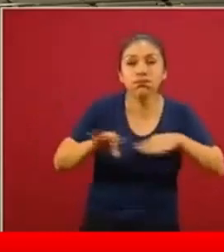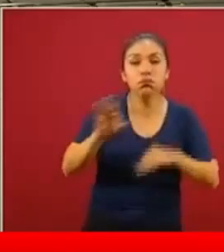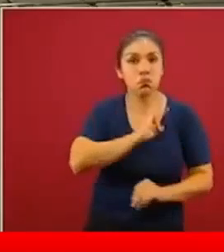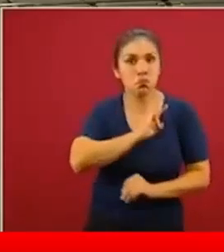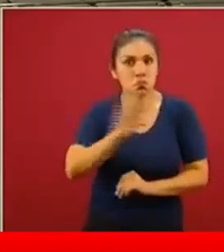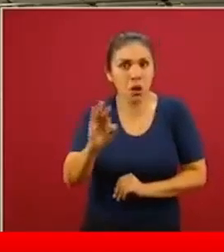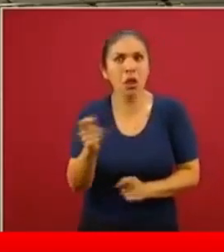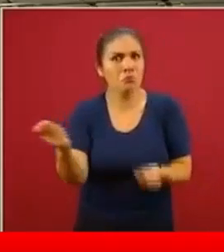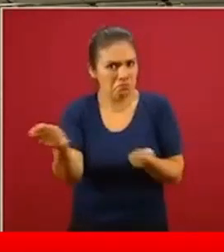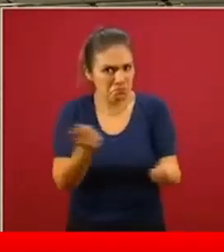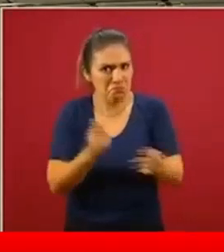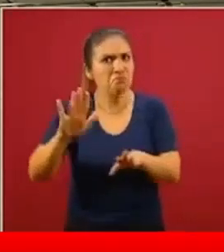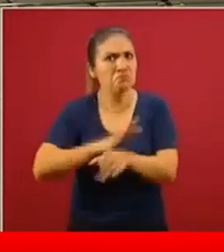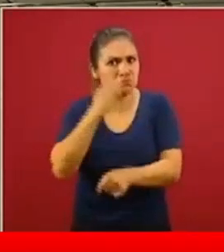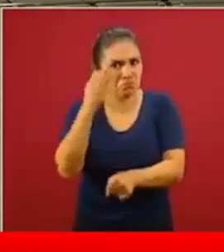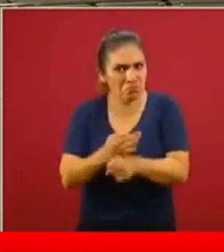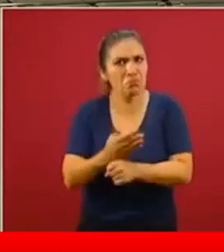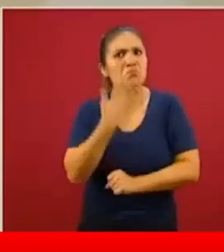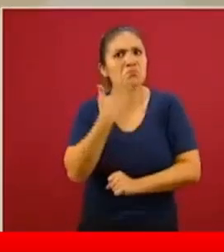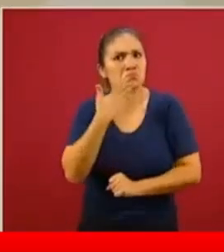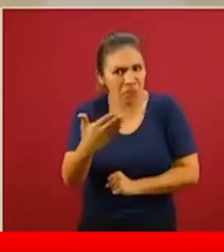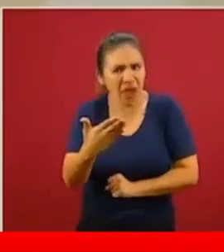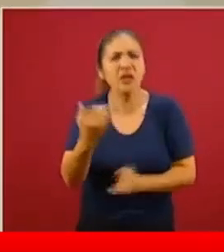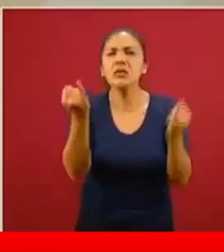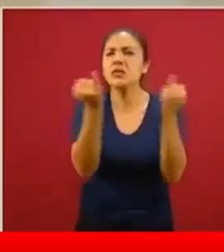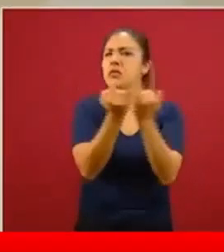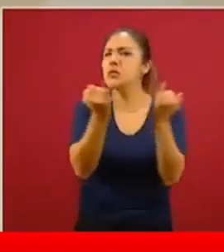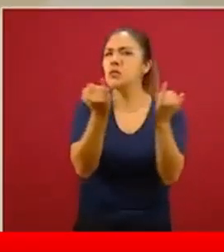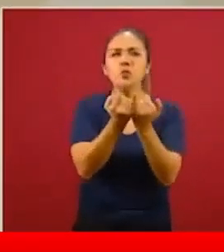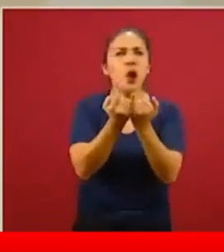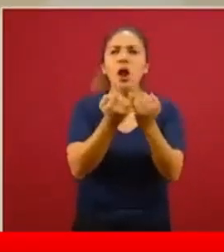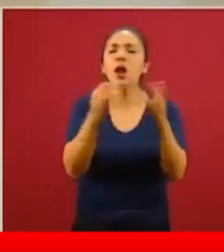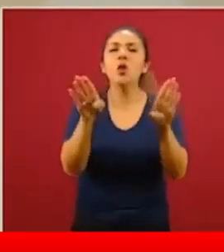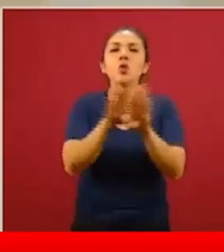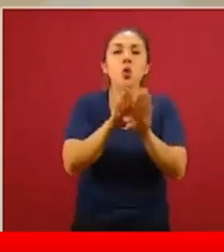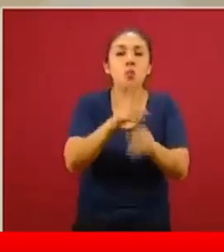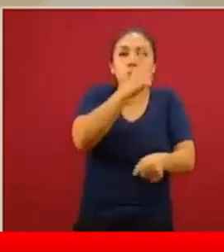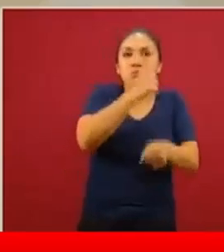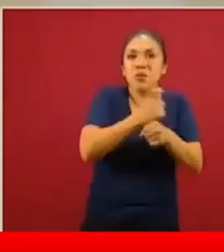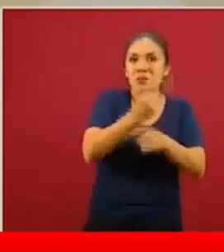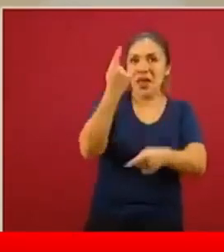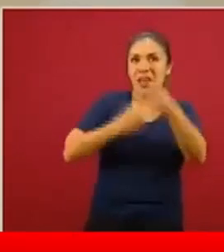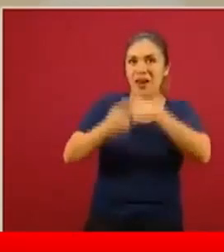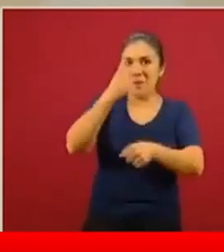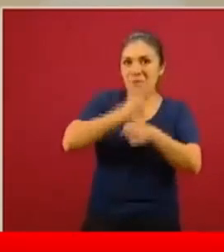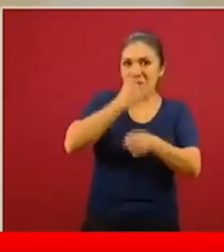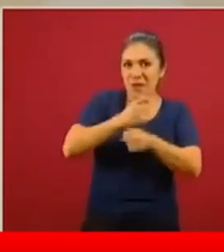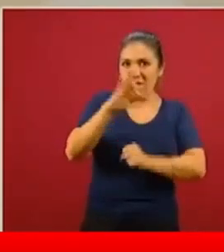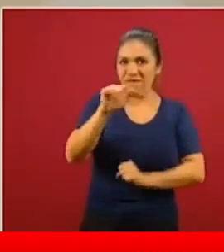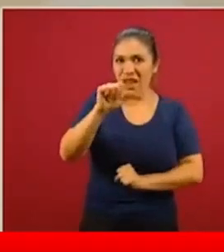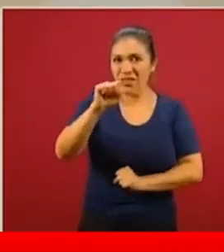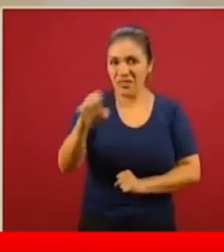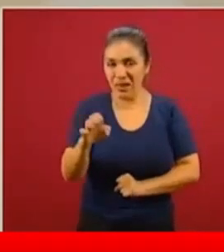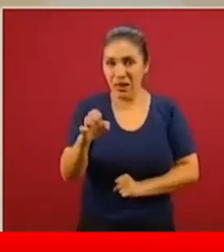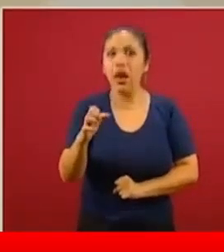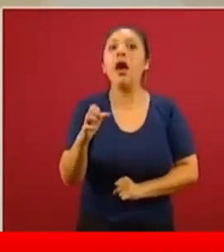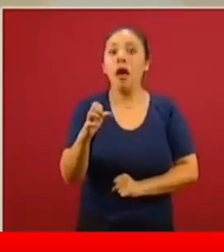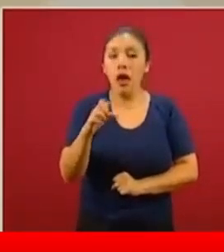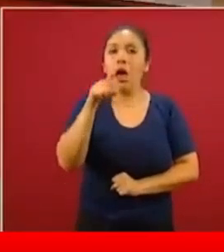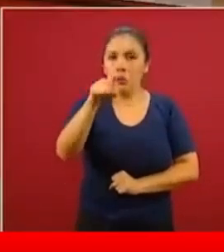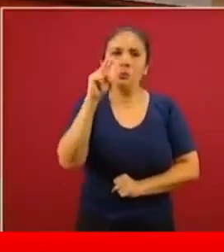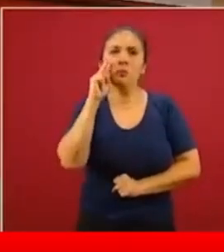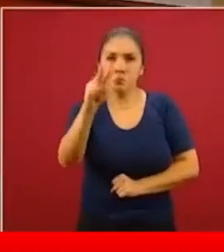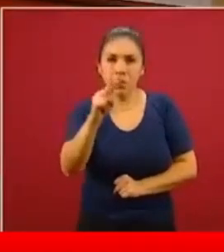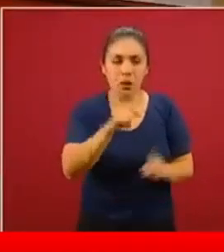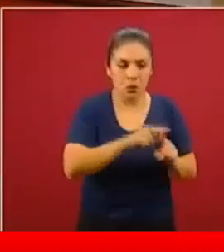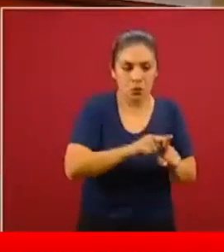puede manejar de una manera semejante a la fase 1. Noten ustedes que si dividimos